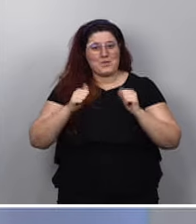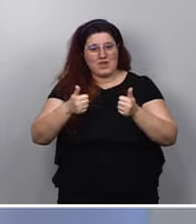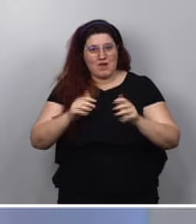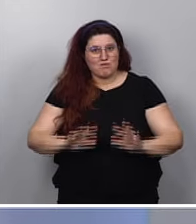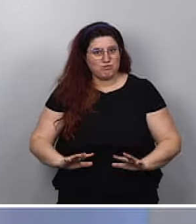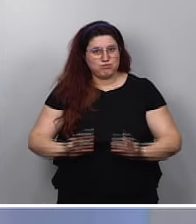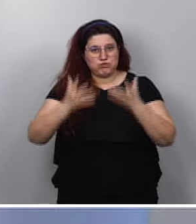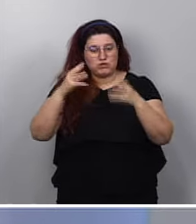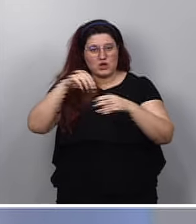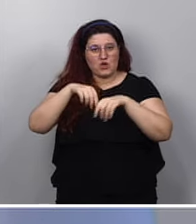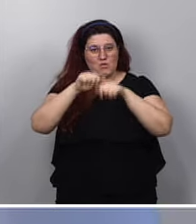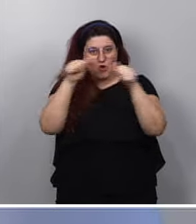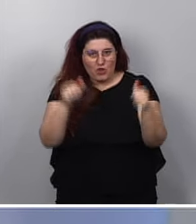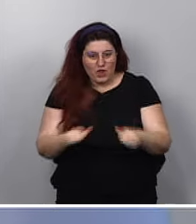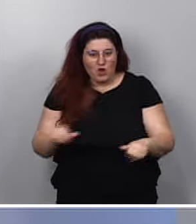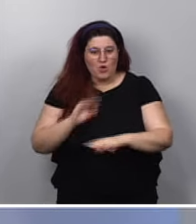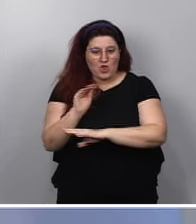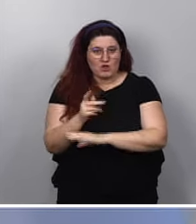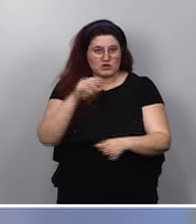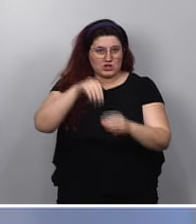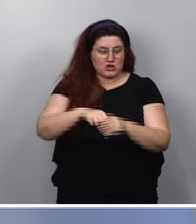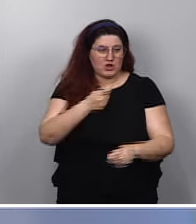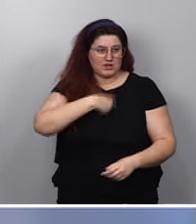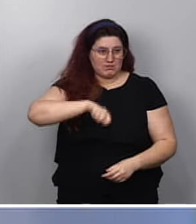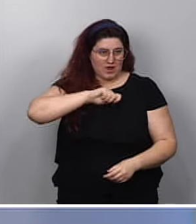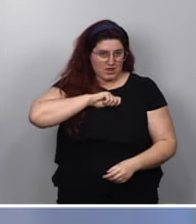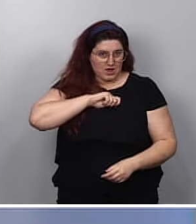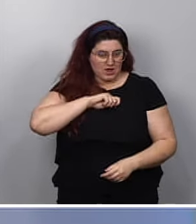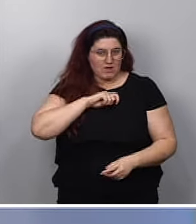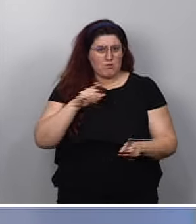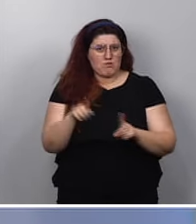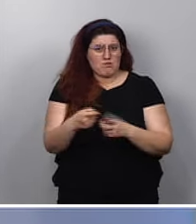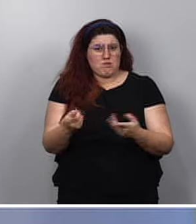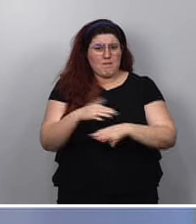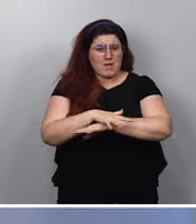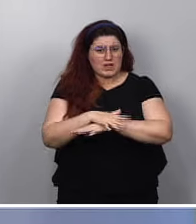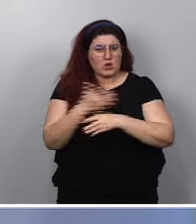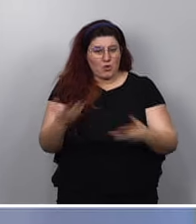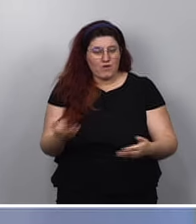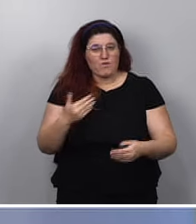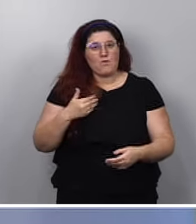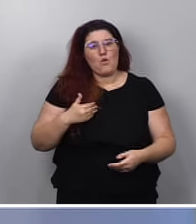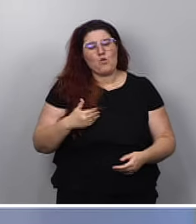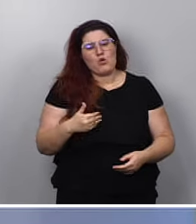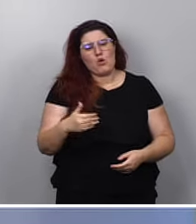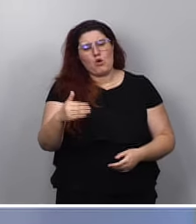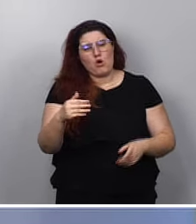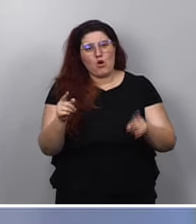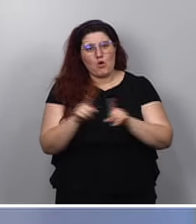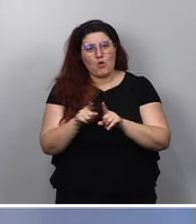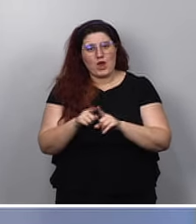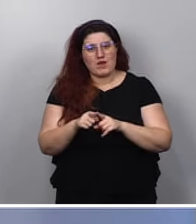en el modelo de cuidados en España. La premisa sobre la que se apoya es muy sencilla y es que el futuro no pasa por construir más